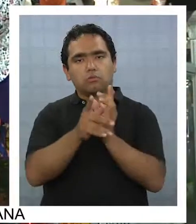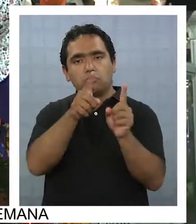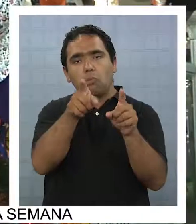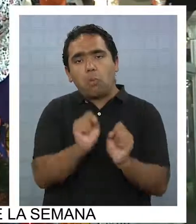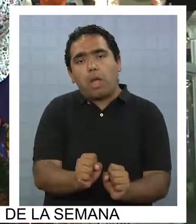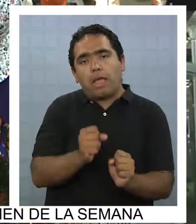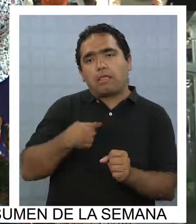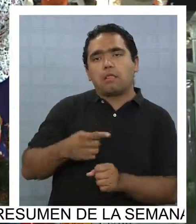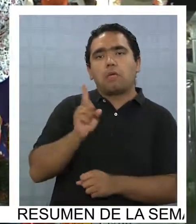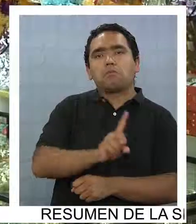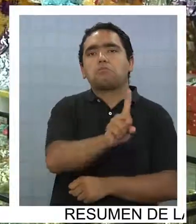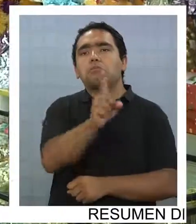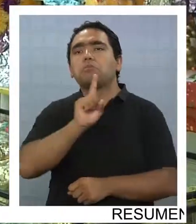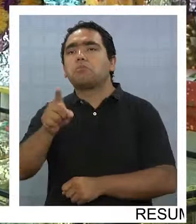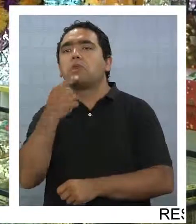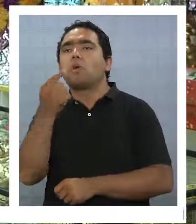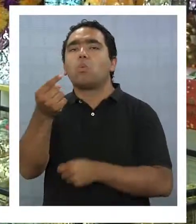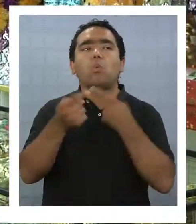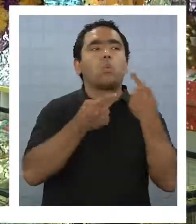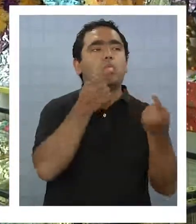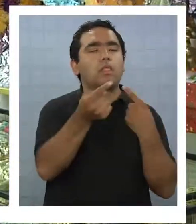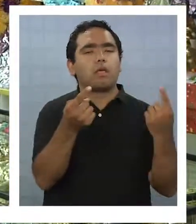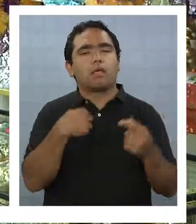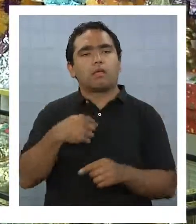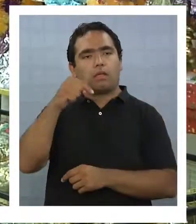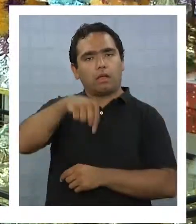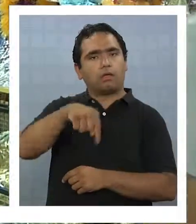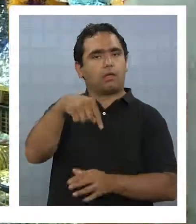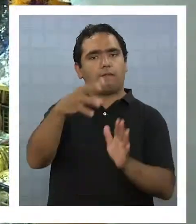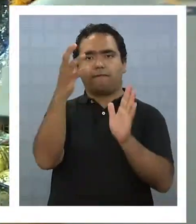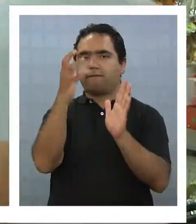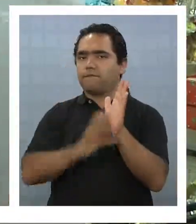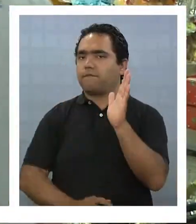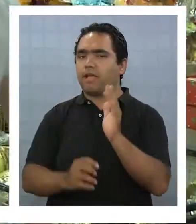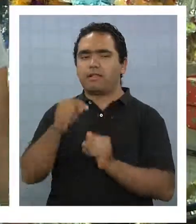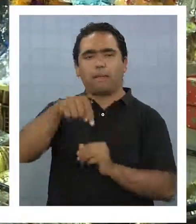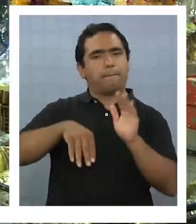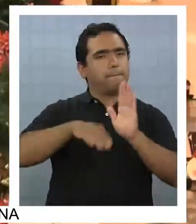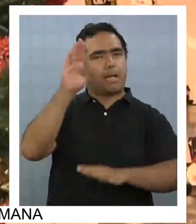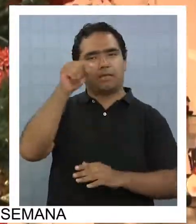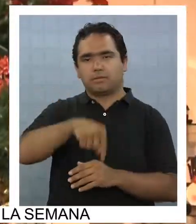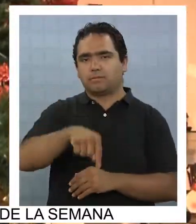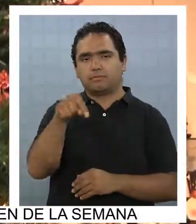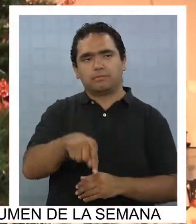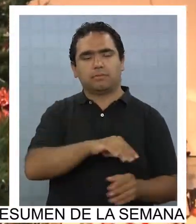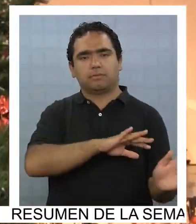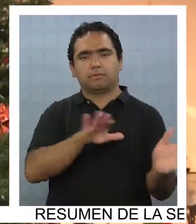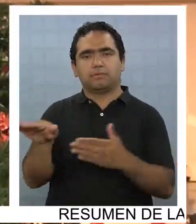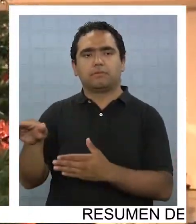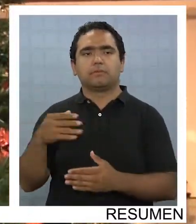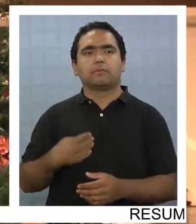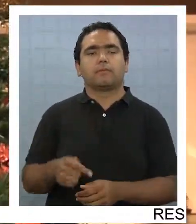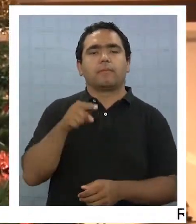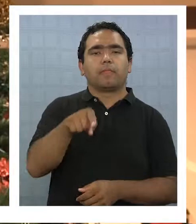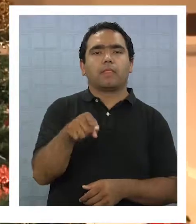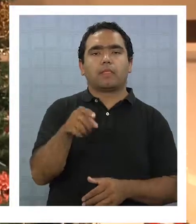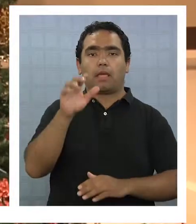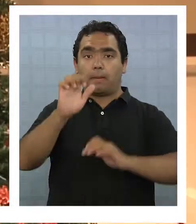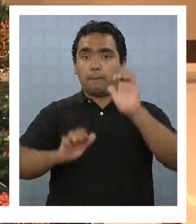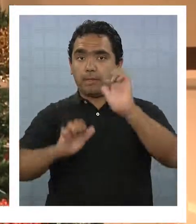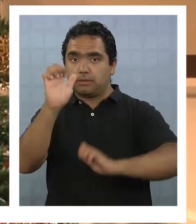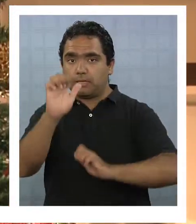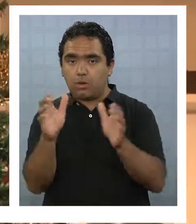el manzano... ...por toda la cuadra, por todo Iquique... ...aquí es el lugar donde encuentra los precios más bajos. Así como los empresarios más